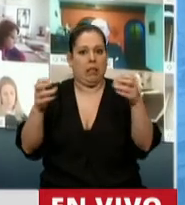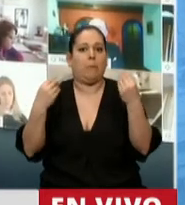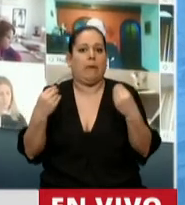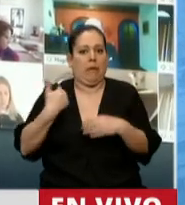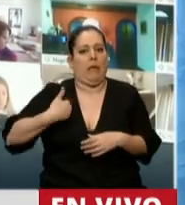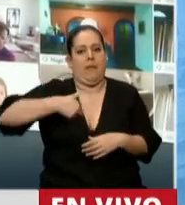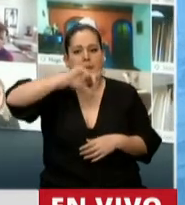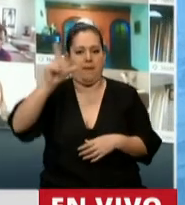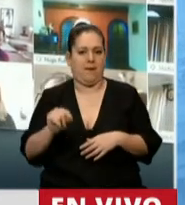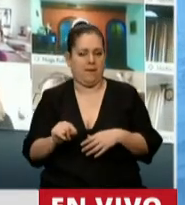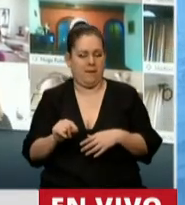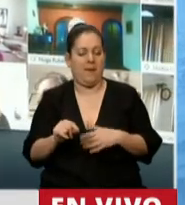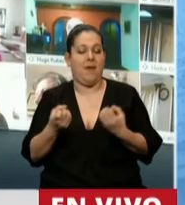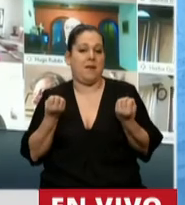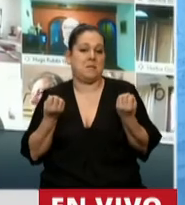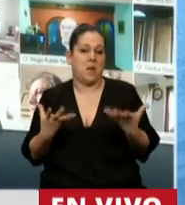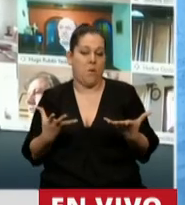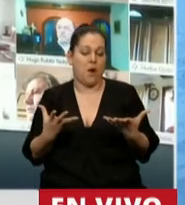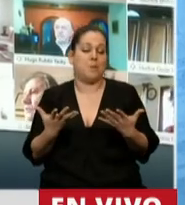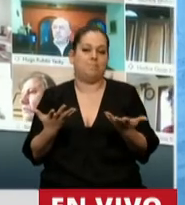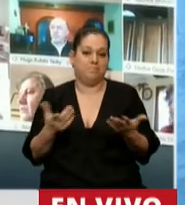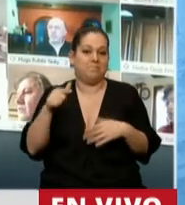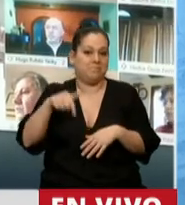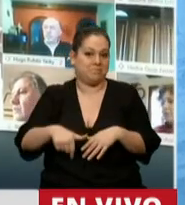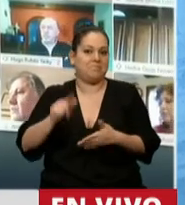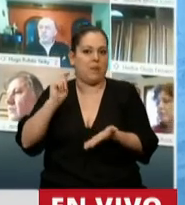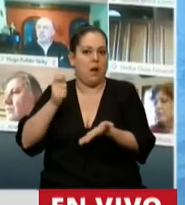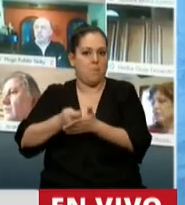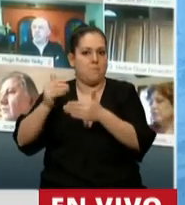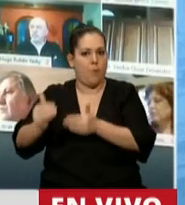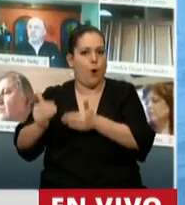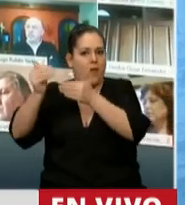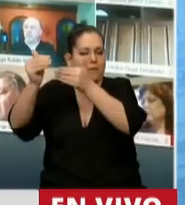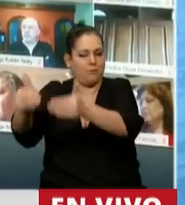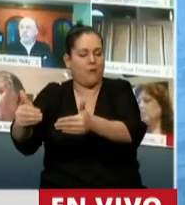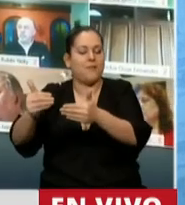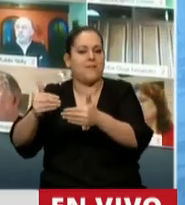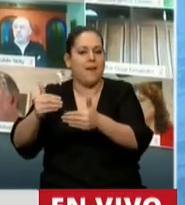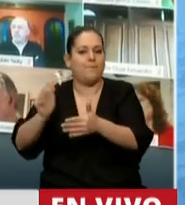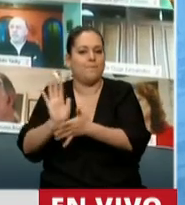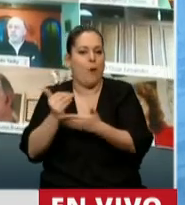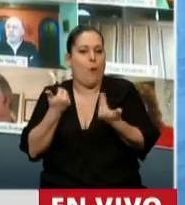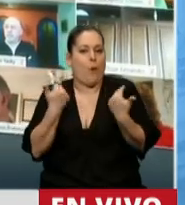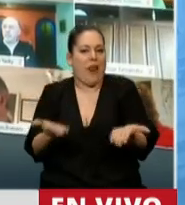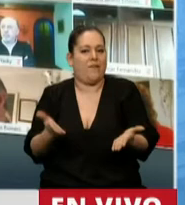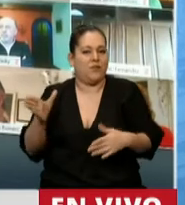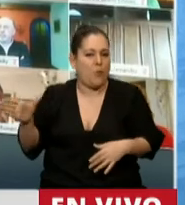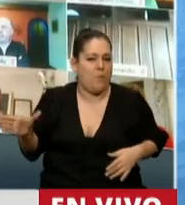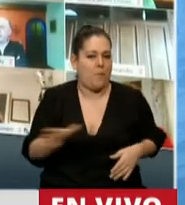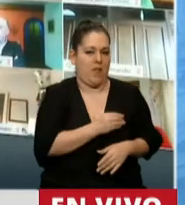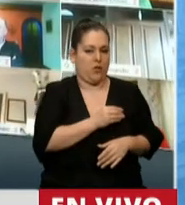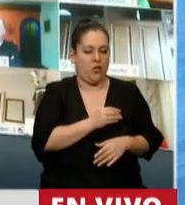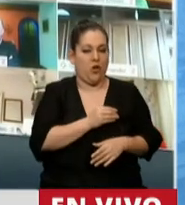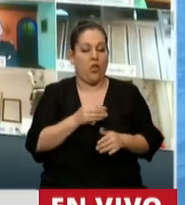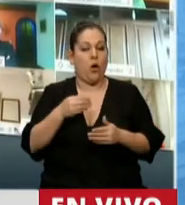República Argentina. Así que, esta moratoria es una moratoria para todos. Esta es una moratoria